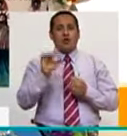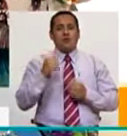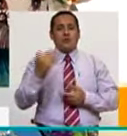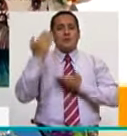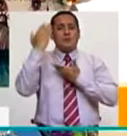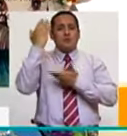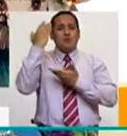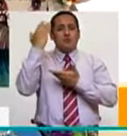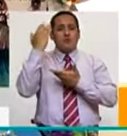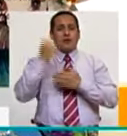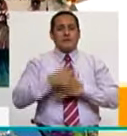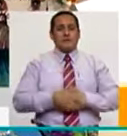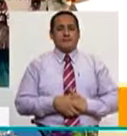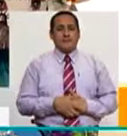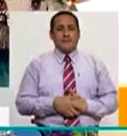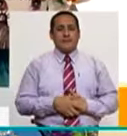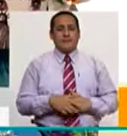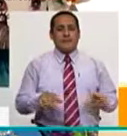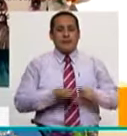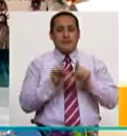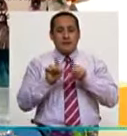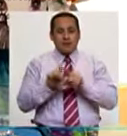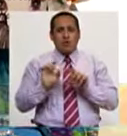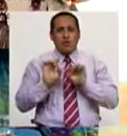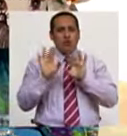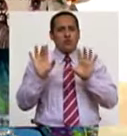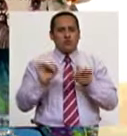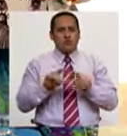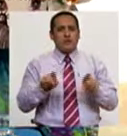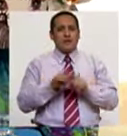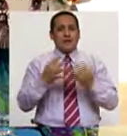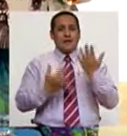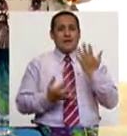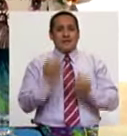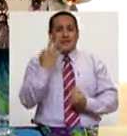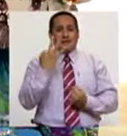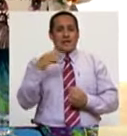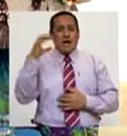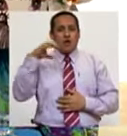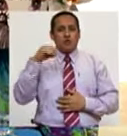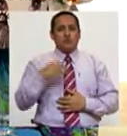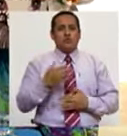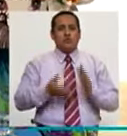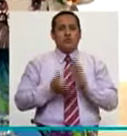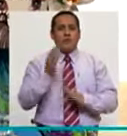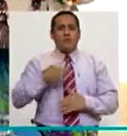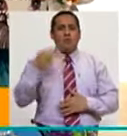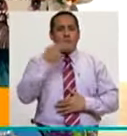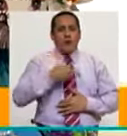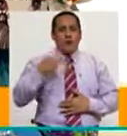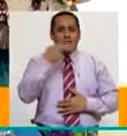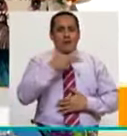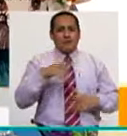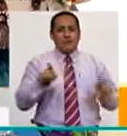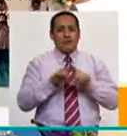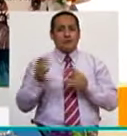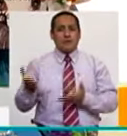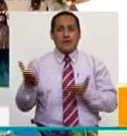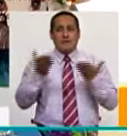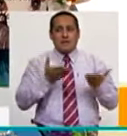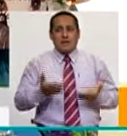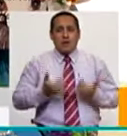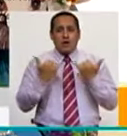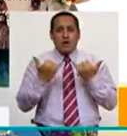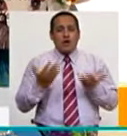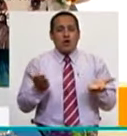al hospital de Piura. hospital de Piura, Trujillo. Y este 13 de agosto estamos en Junín. Sí, vamos a a Junín. Nos han invitado